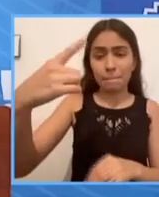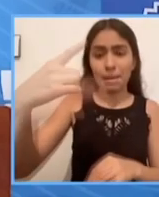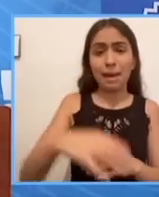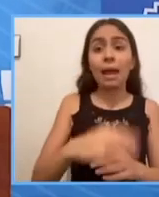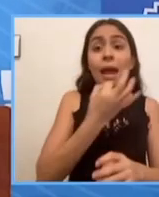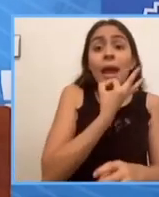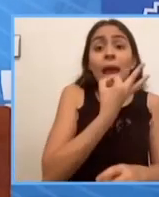semáforo.